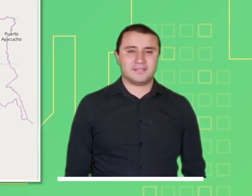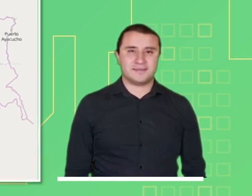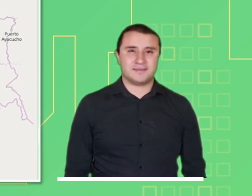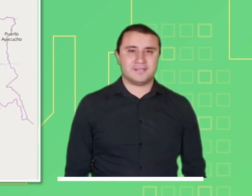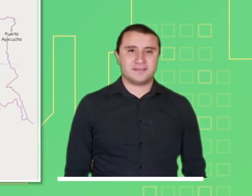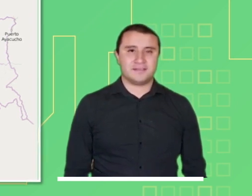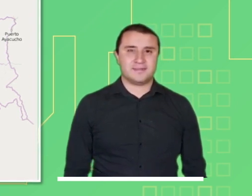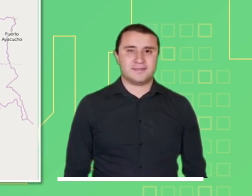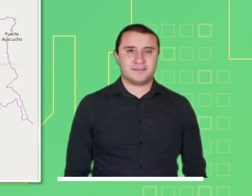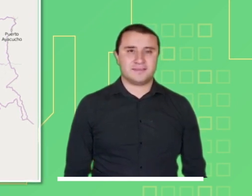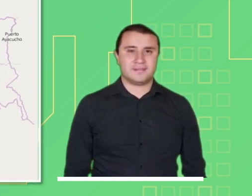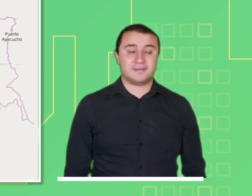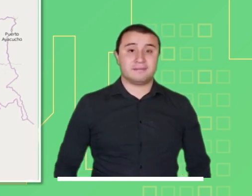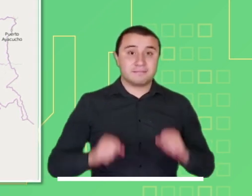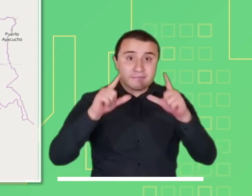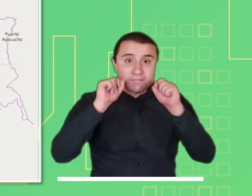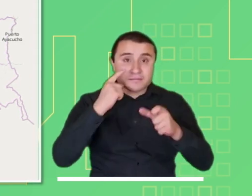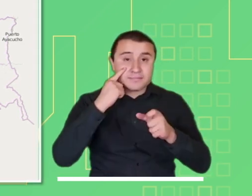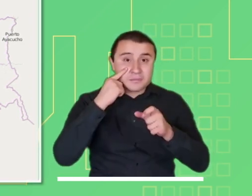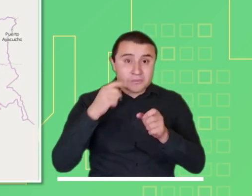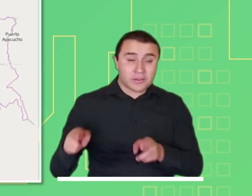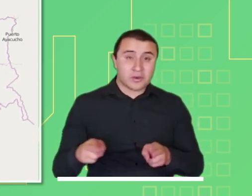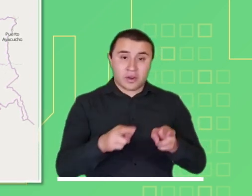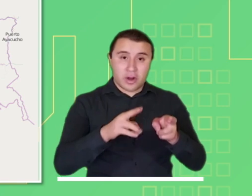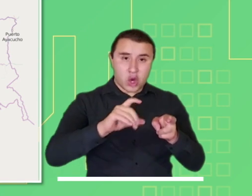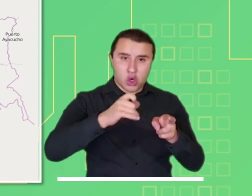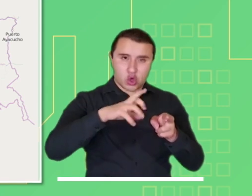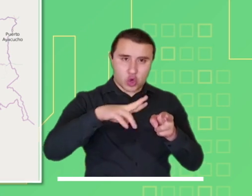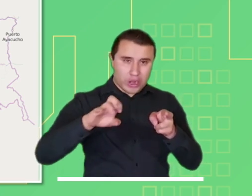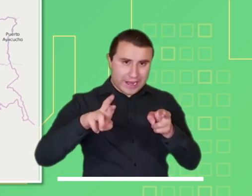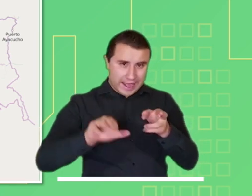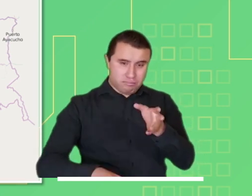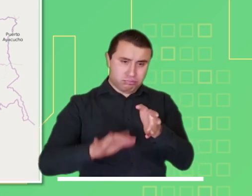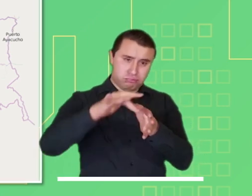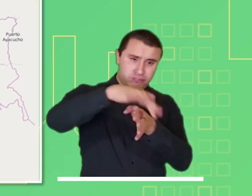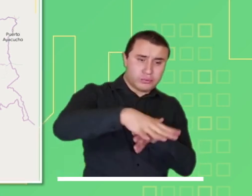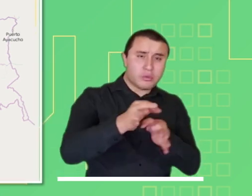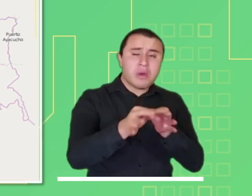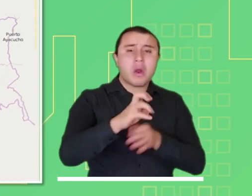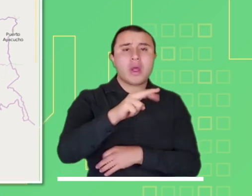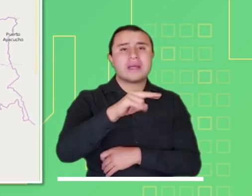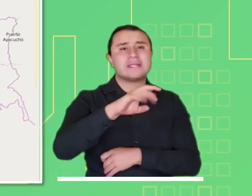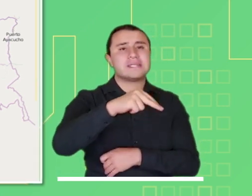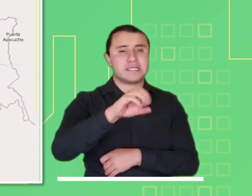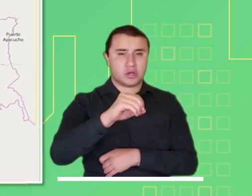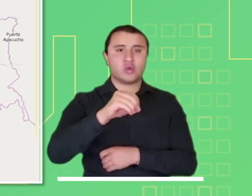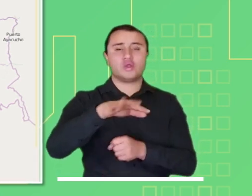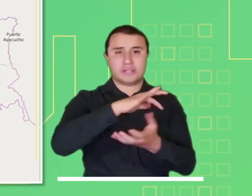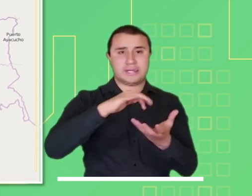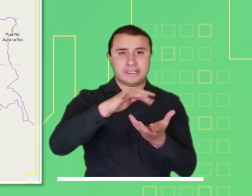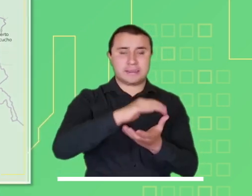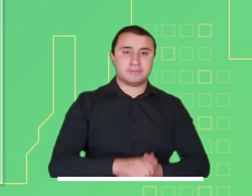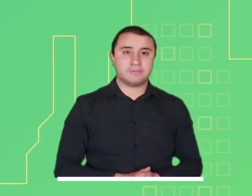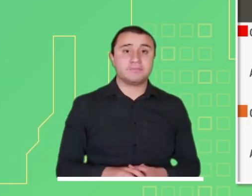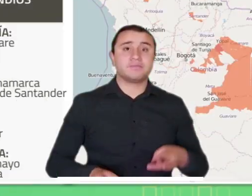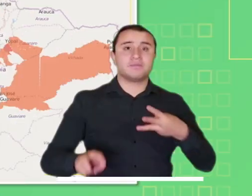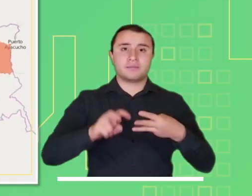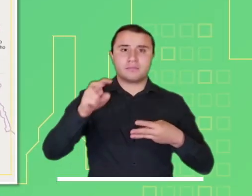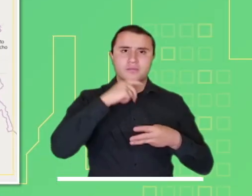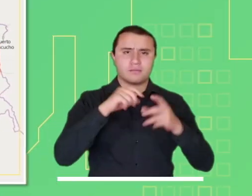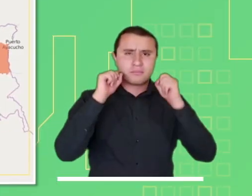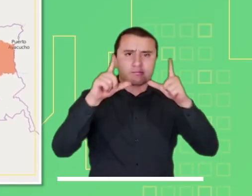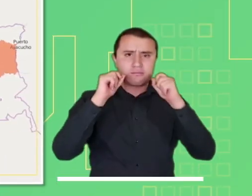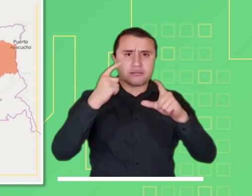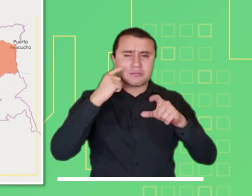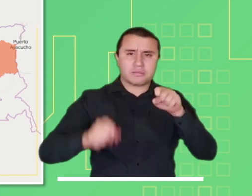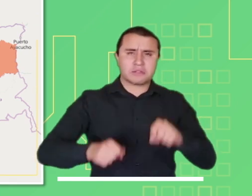Museñas, Guamito, Los Muertos y Cuchacayo en el municipio de La Plata, Huila. Atención a las crecientes en la quebrada La Chorrera en el municipio